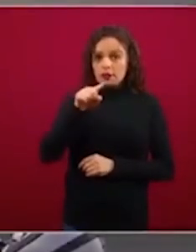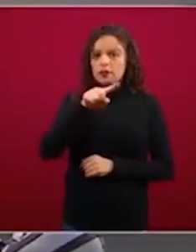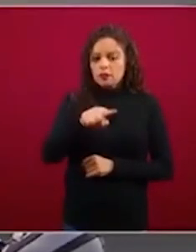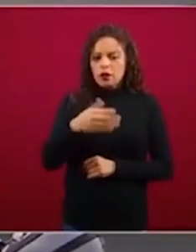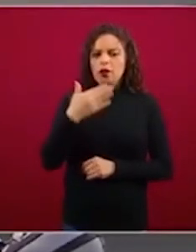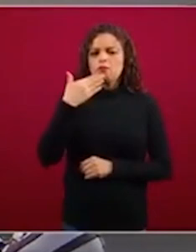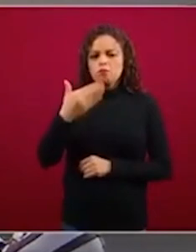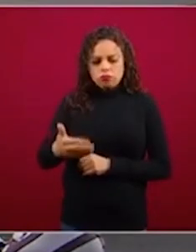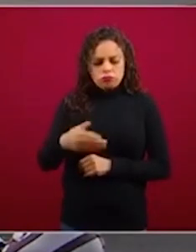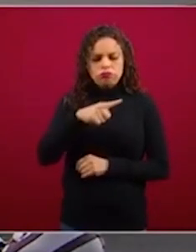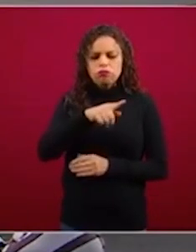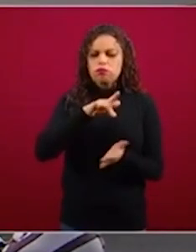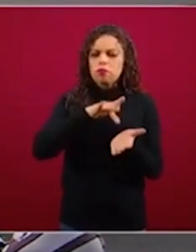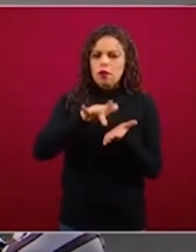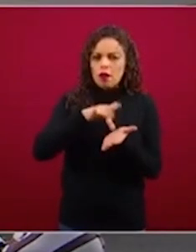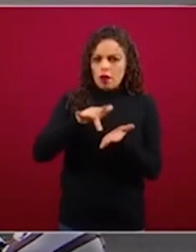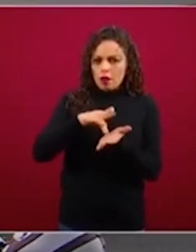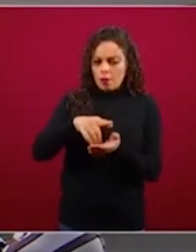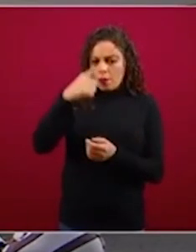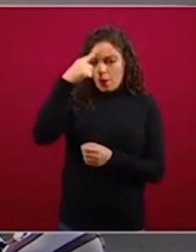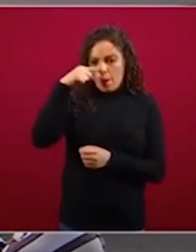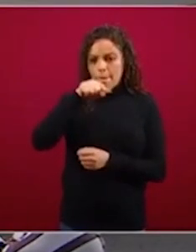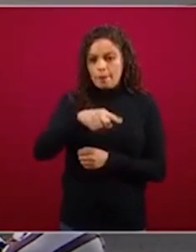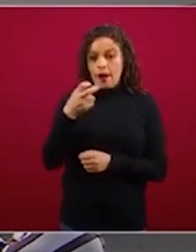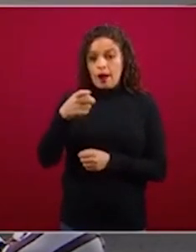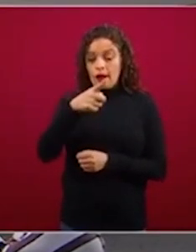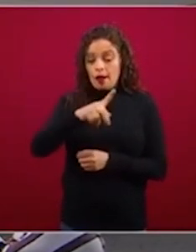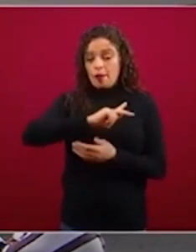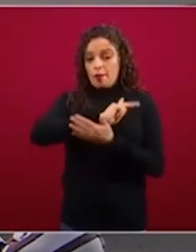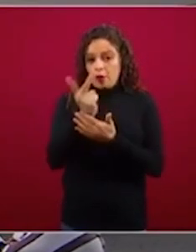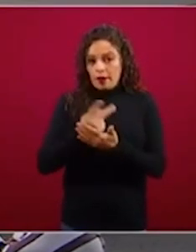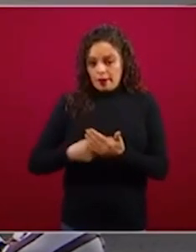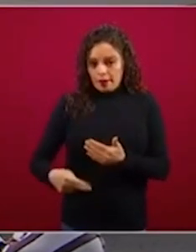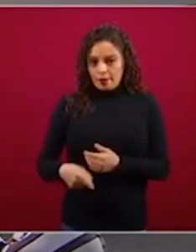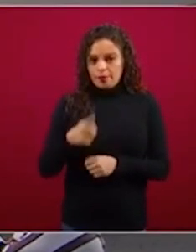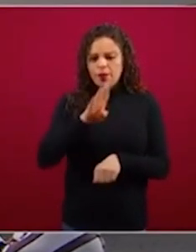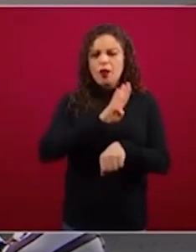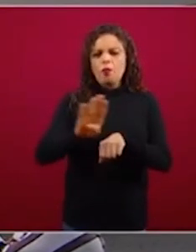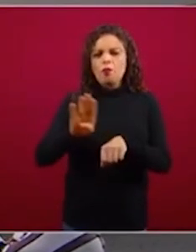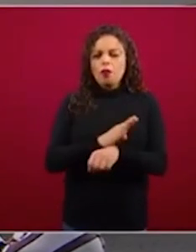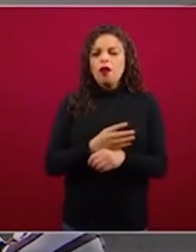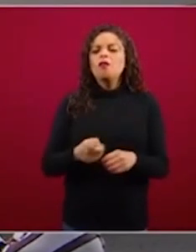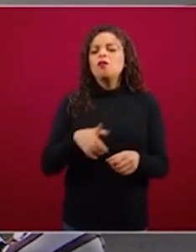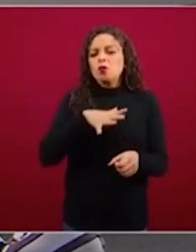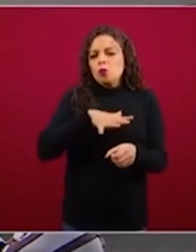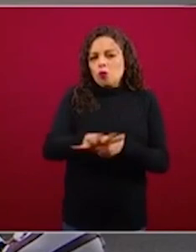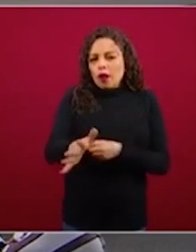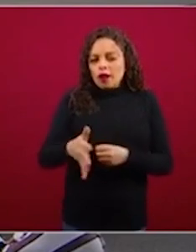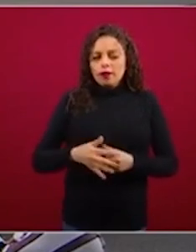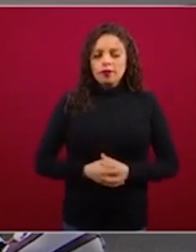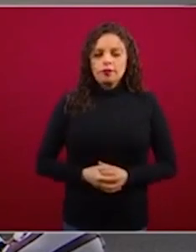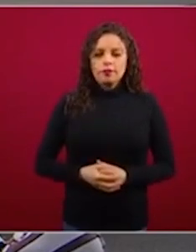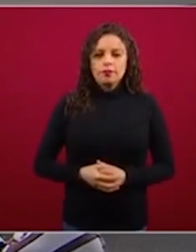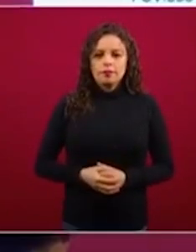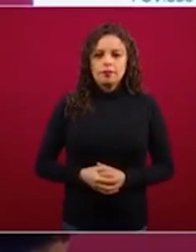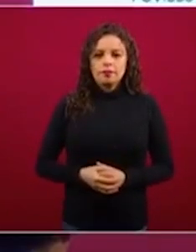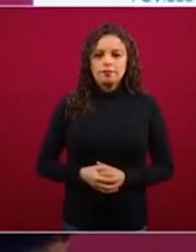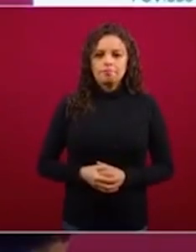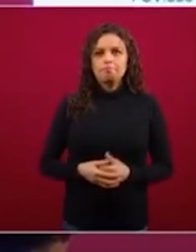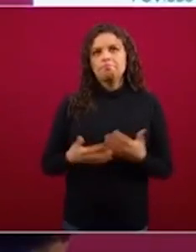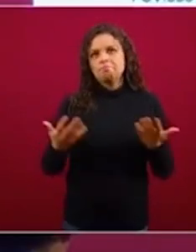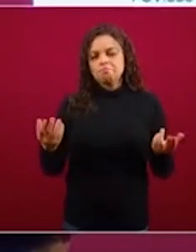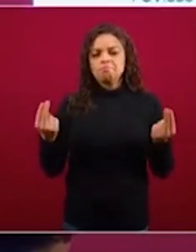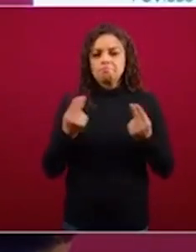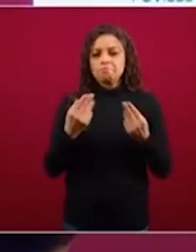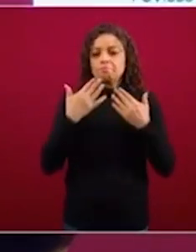nuevo programa de autoconstrucción. ¿Qué beneficios ofrece el programa Construyes? La oportunidad de asegurar la calidad de vida